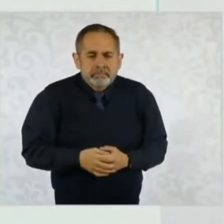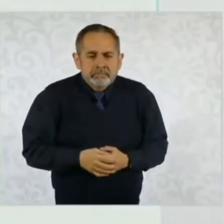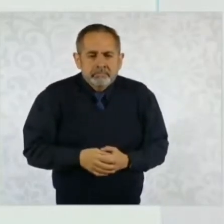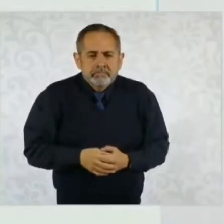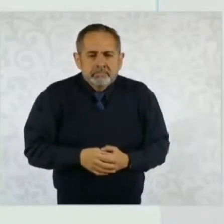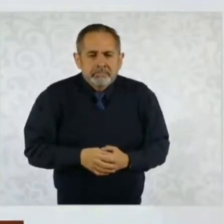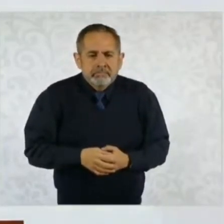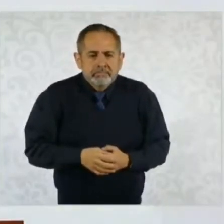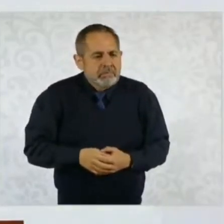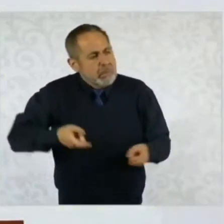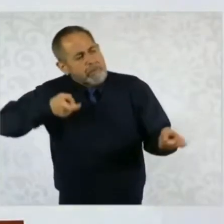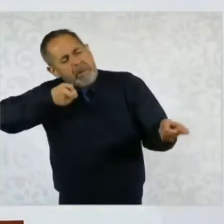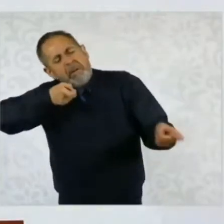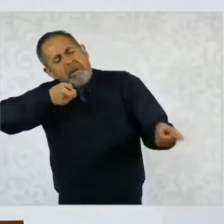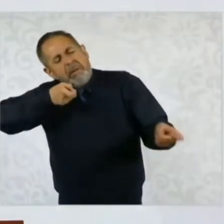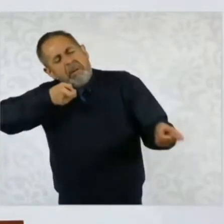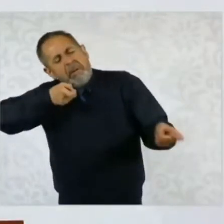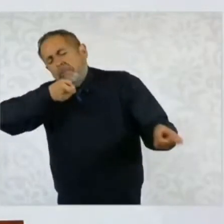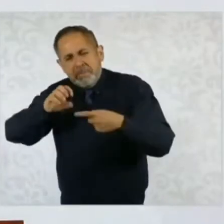Con balas.